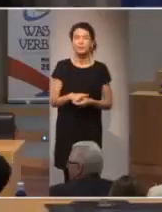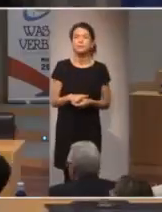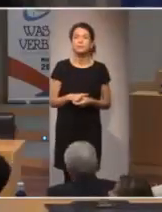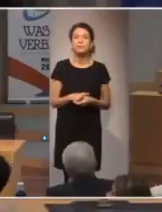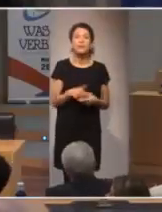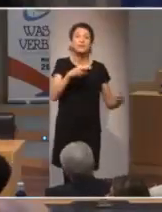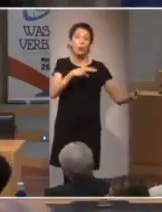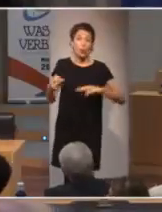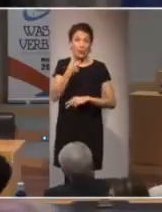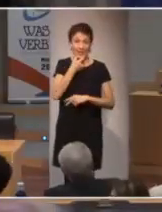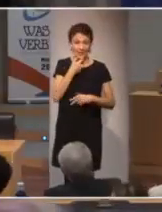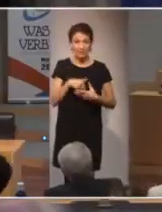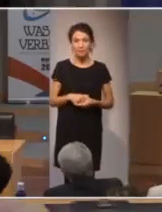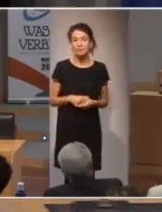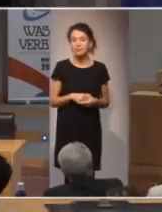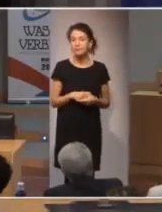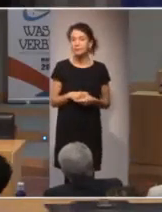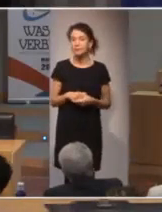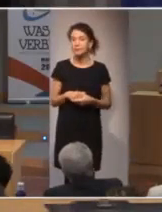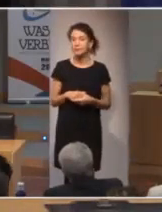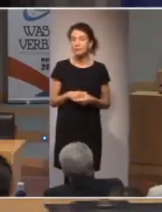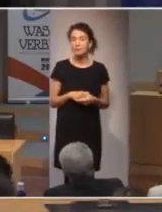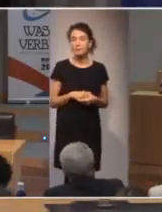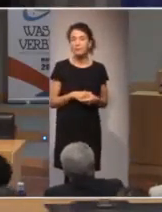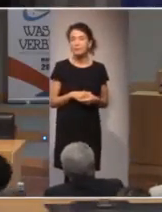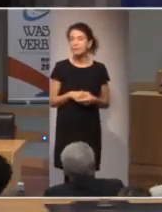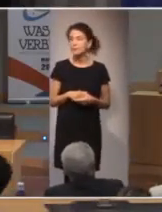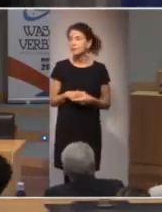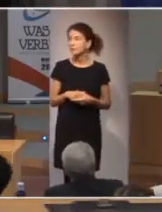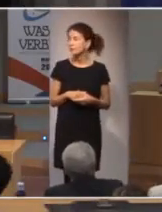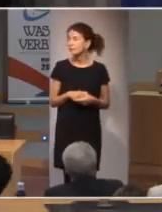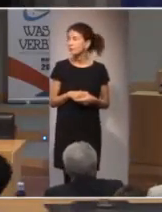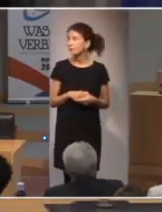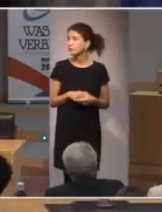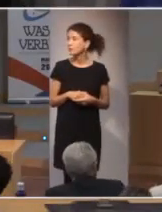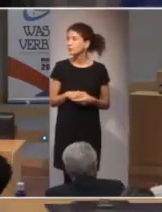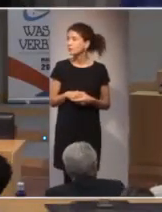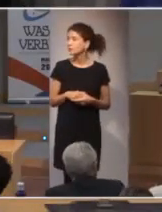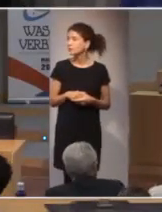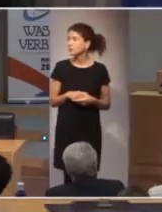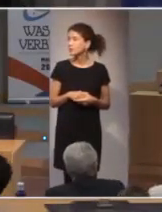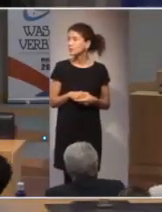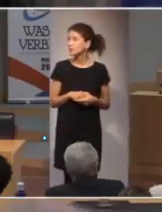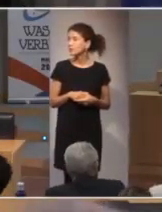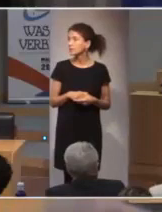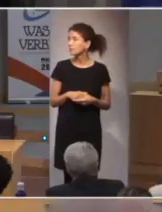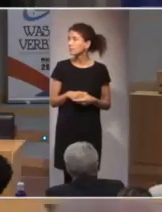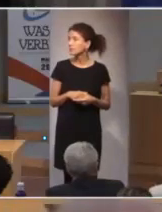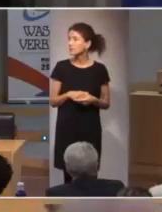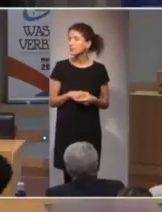to all those friends who have come from other continents and to those who have come from across Europe.